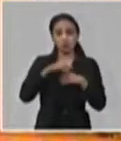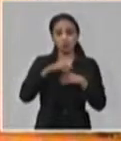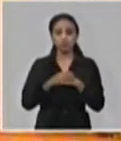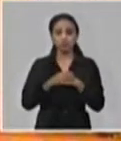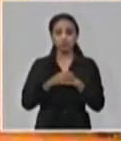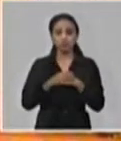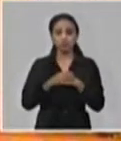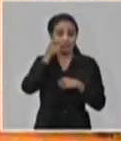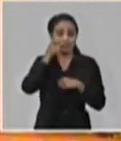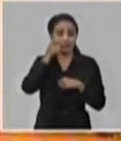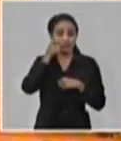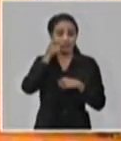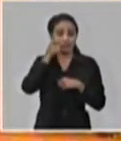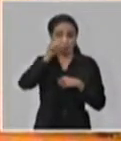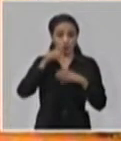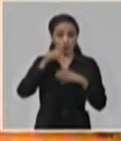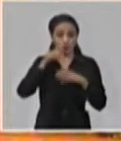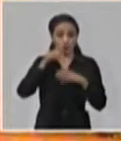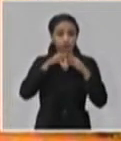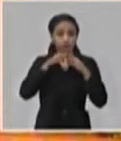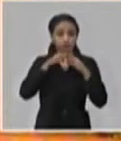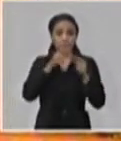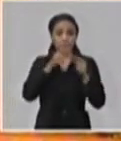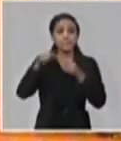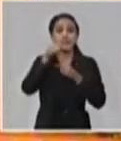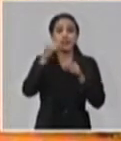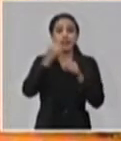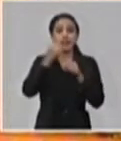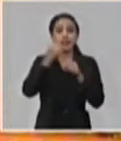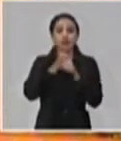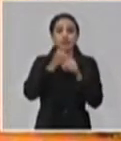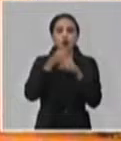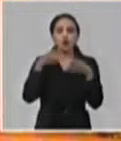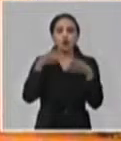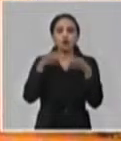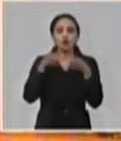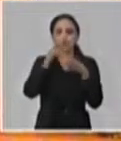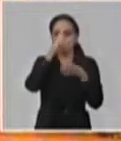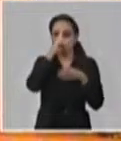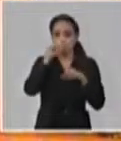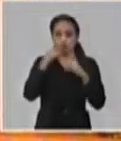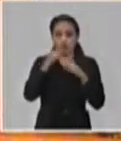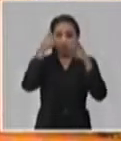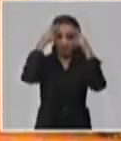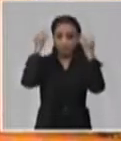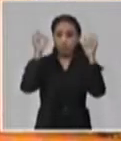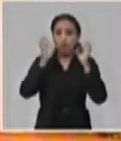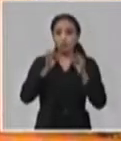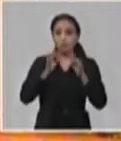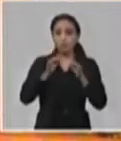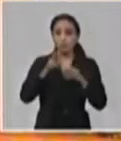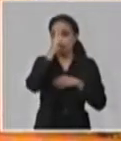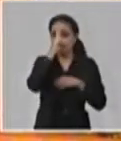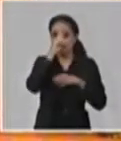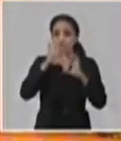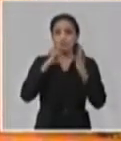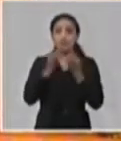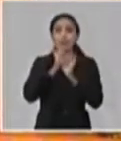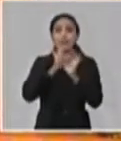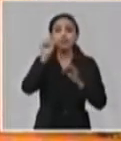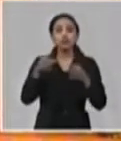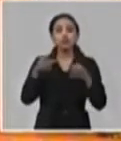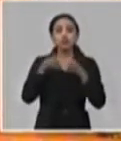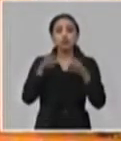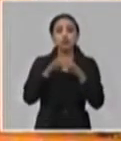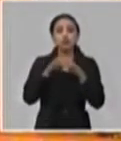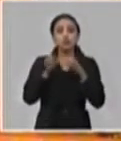juega un papel fundamental los equipos de salud. Estamos hablando de médicos, enfermeros de familia y los especialistas del grupo básico de trabajo.